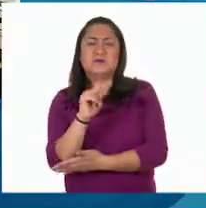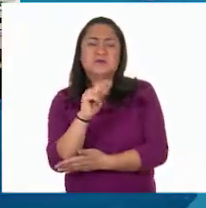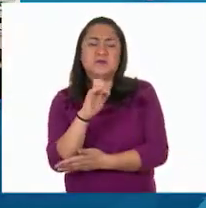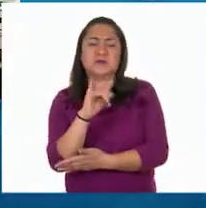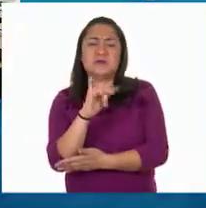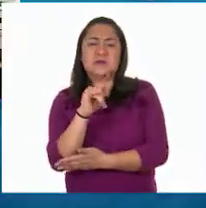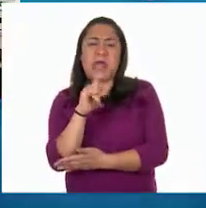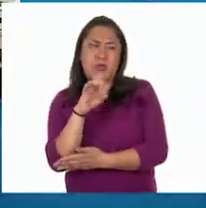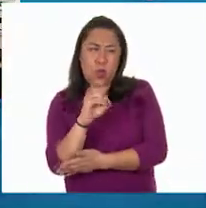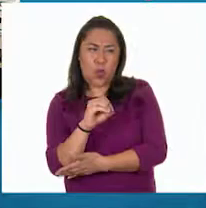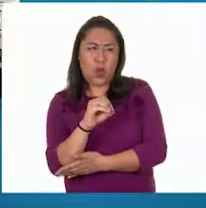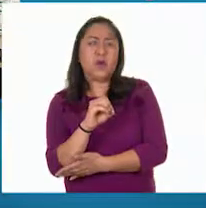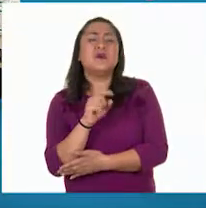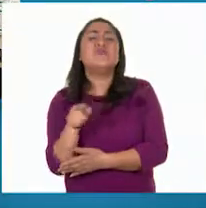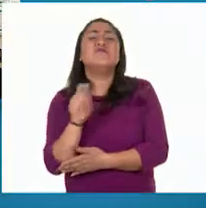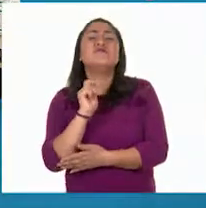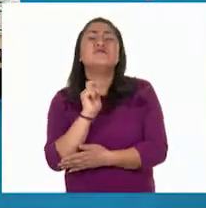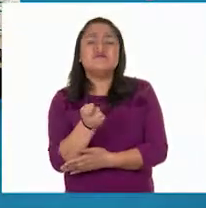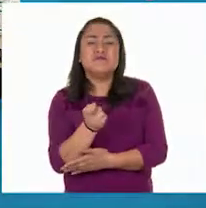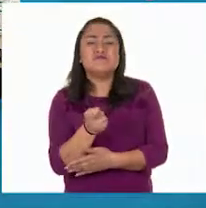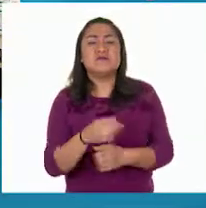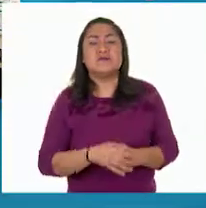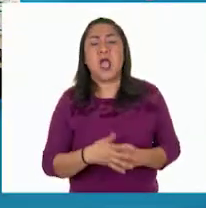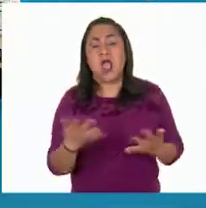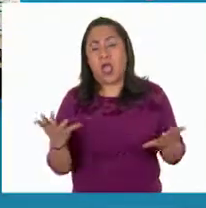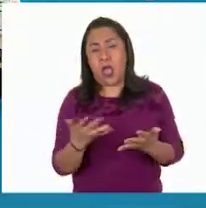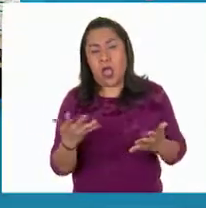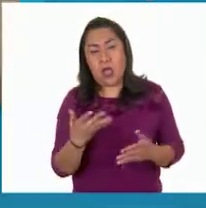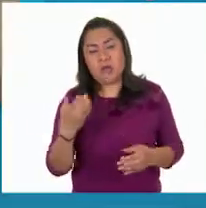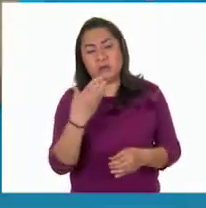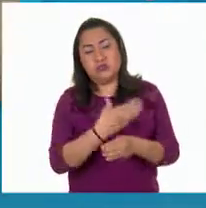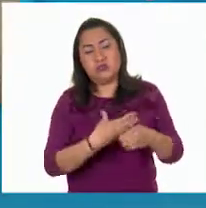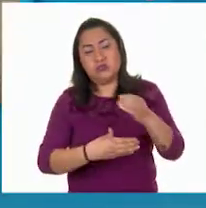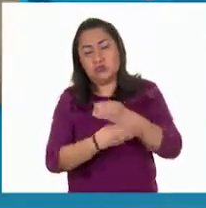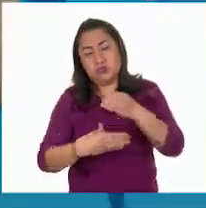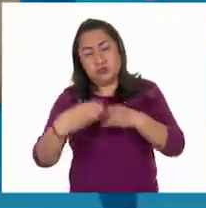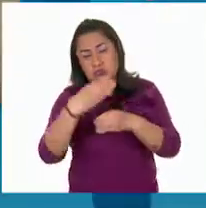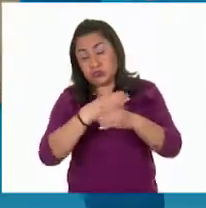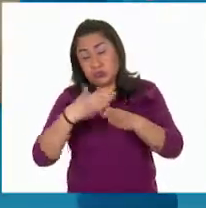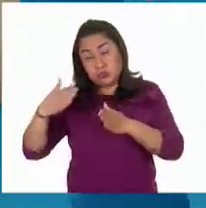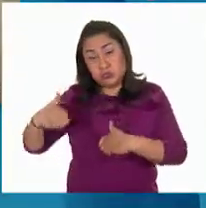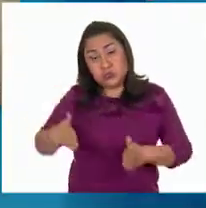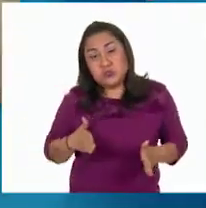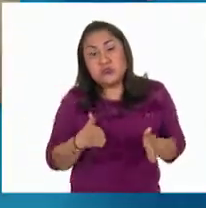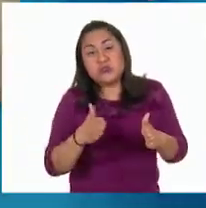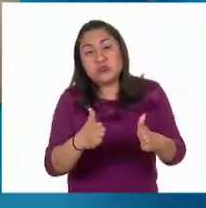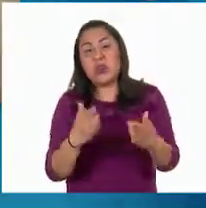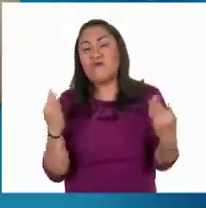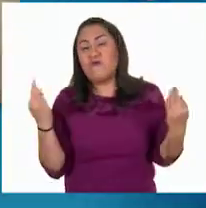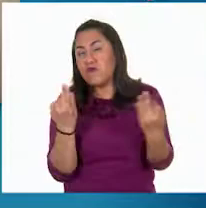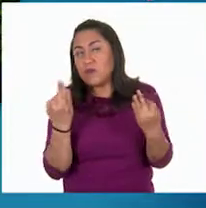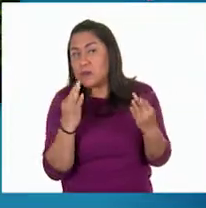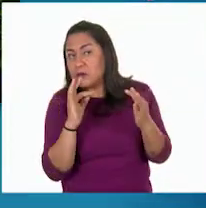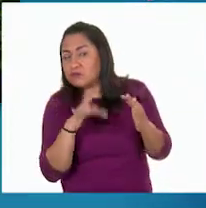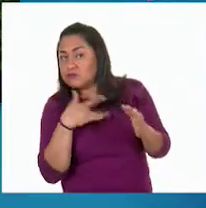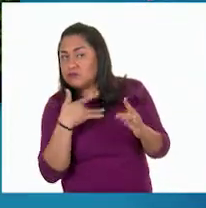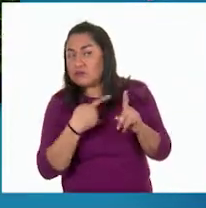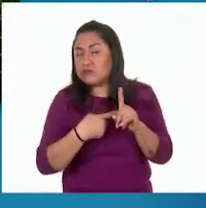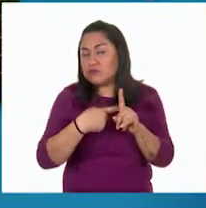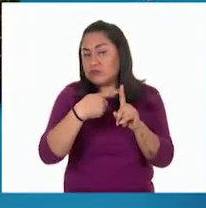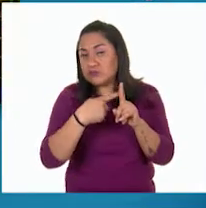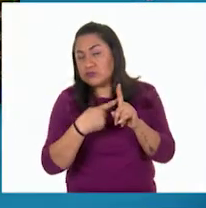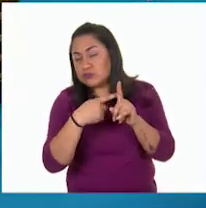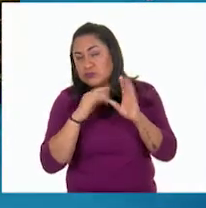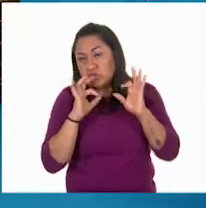Ahí es donde se arma cada palet para así sucesivamente meterlo al frío, a una cierta temperatura y ya